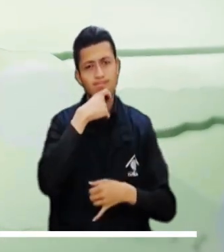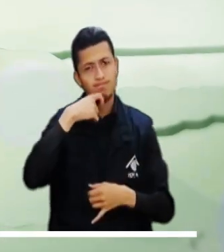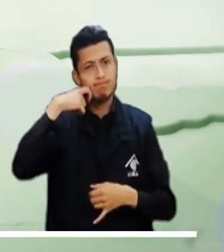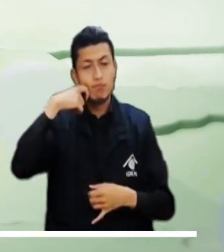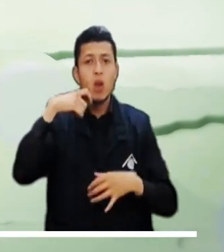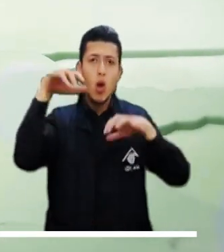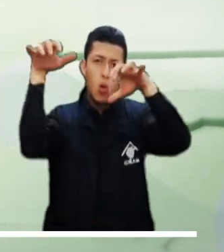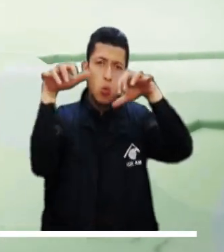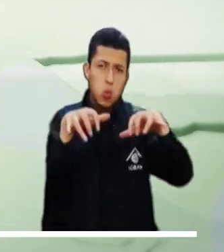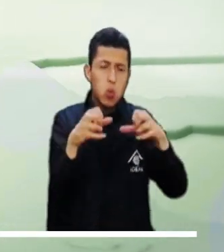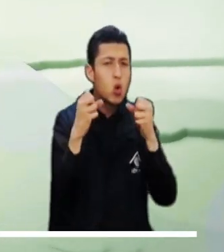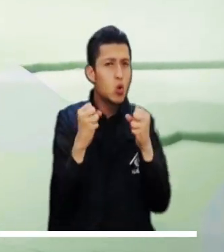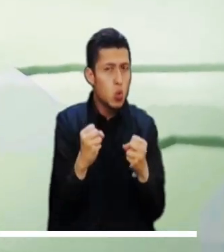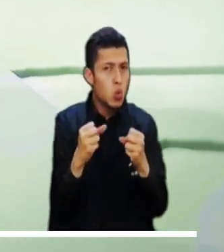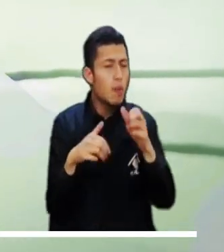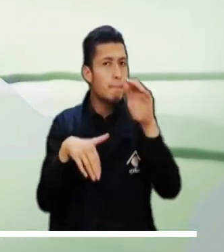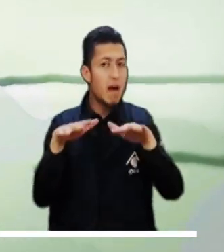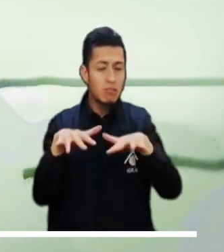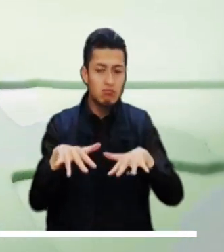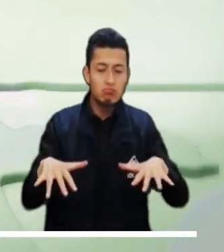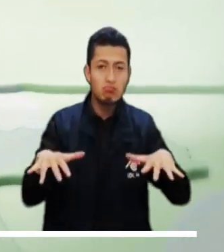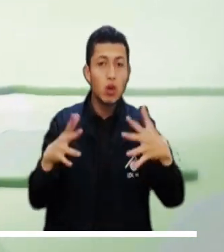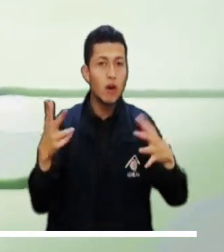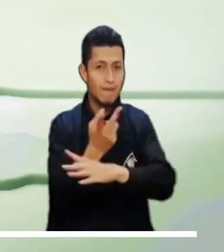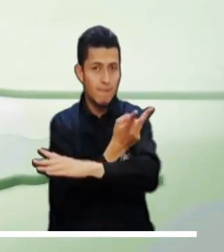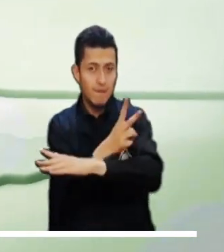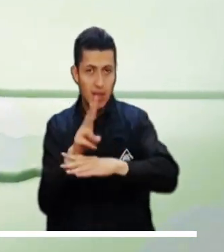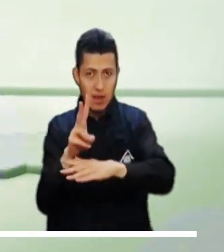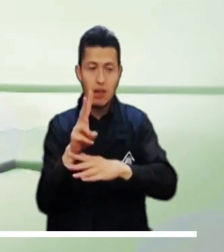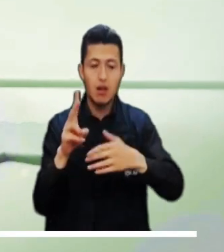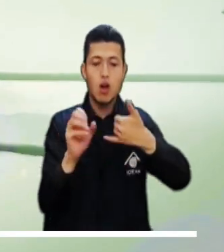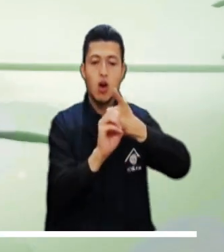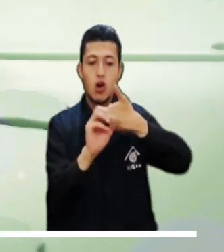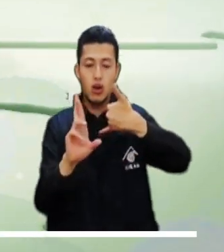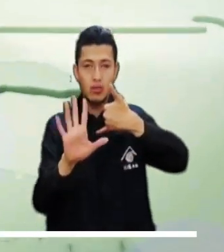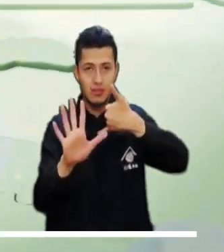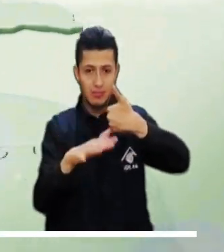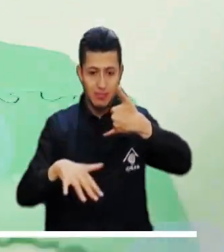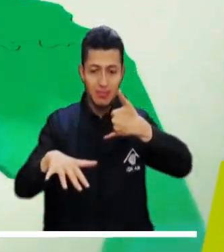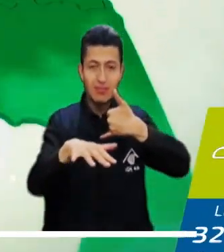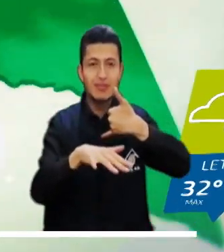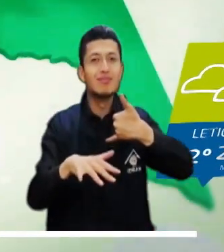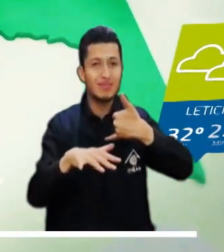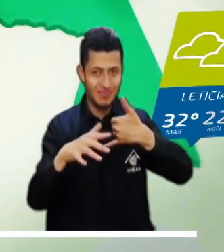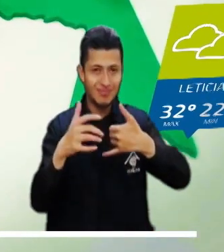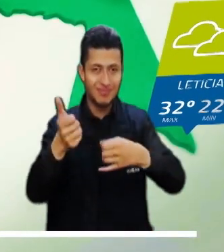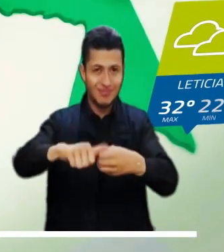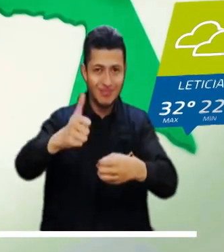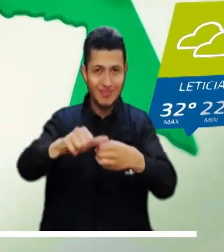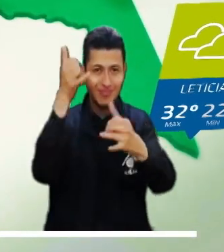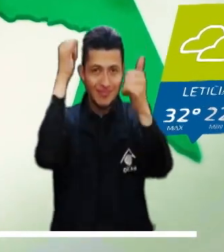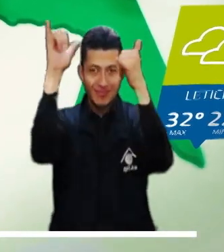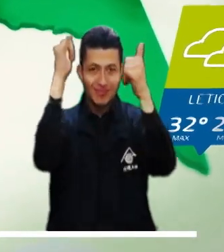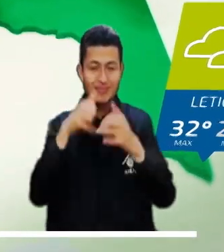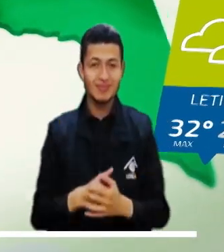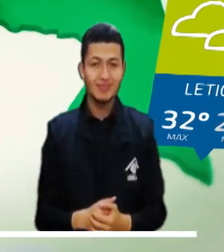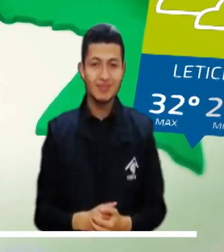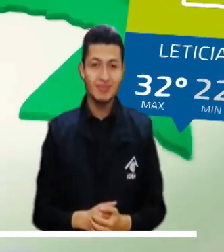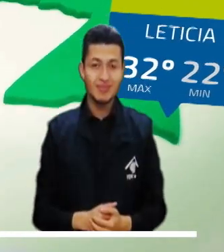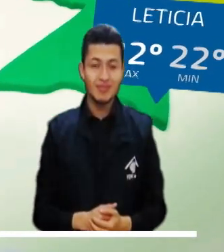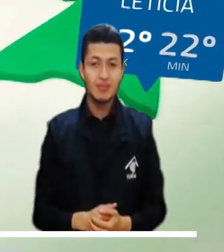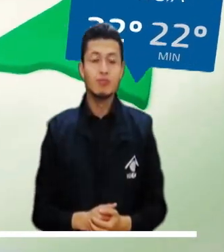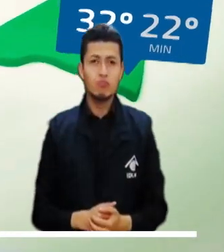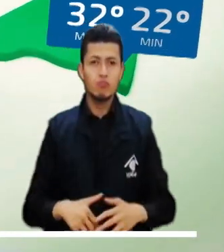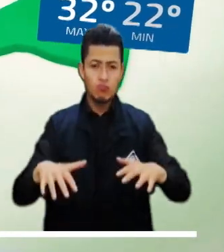descartan lluvias intensas en áreas de Bichada, oriente de Arauca y Casanaga. Al sur del territorio nacional